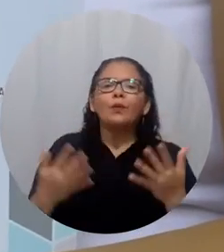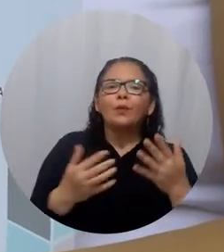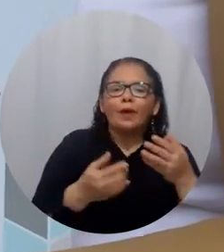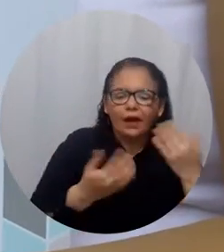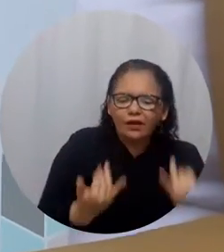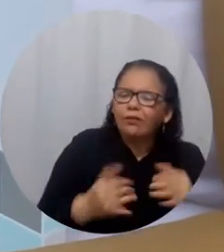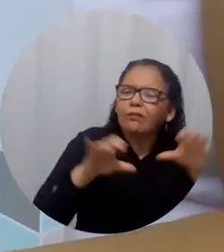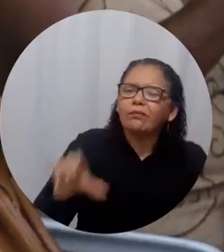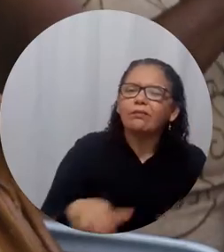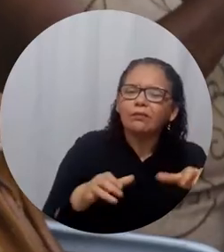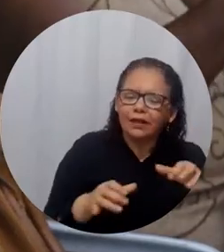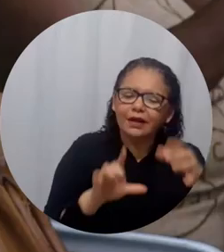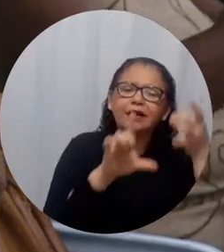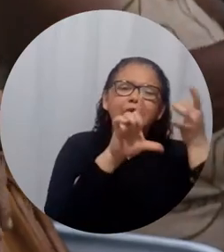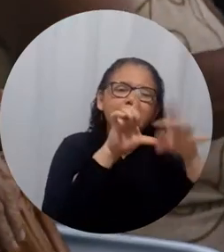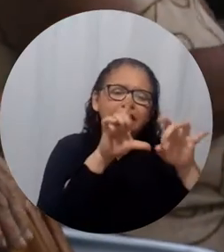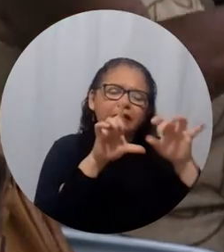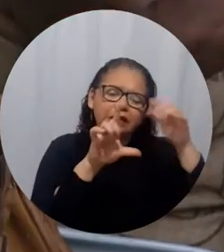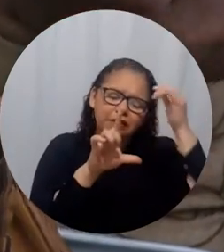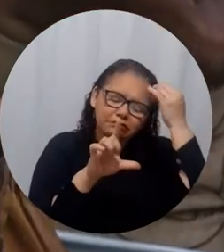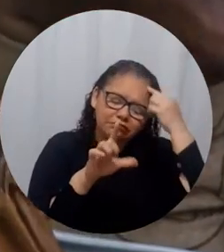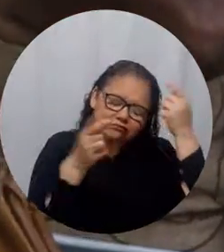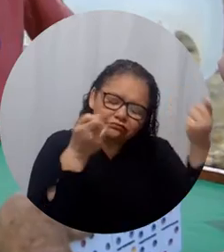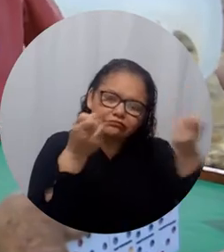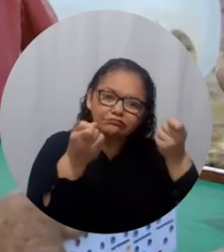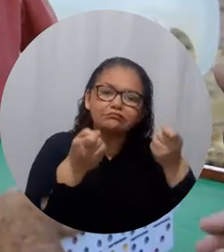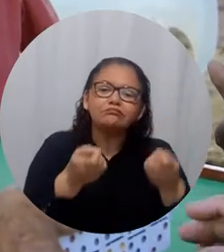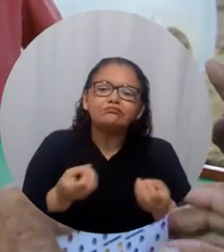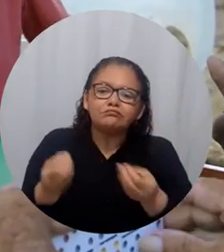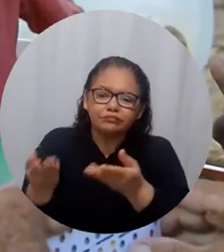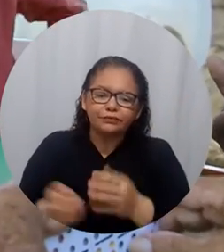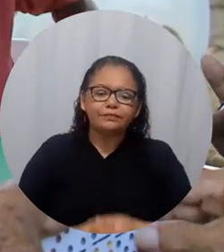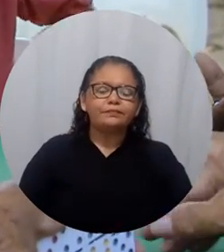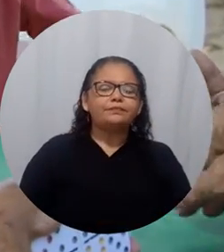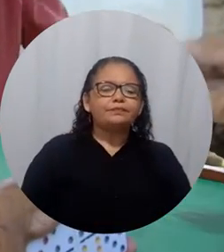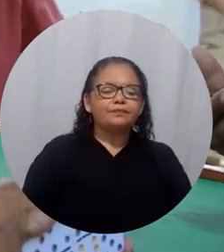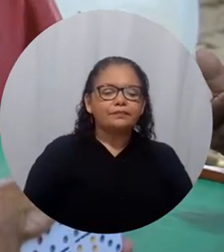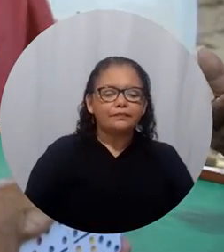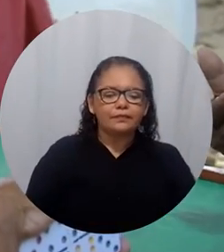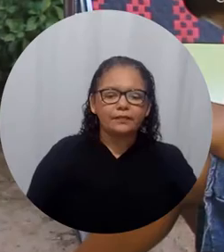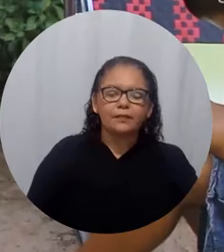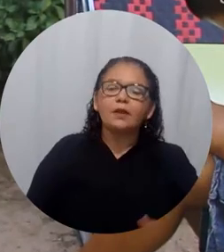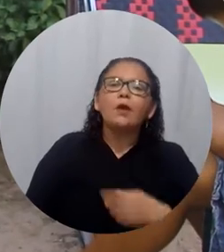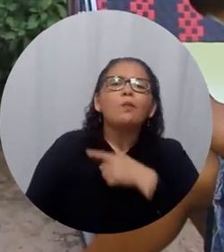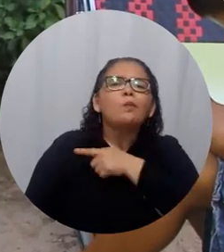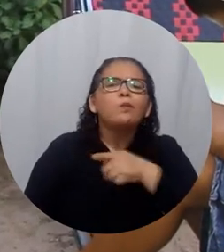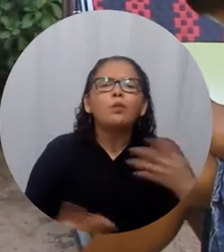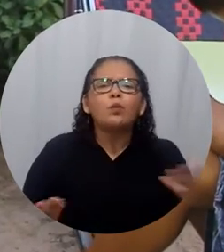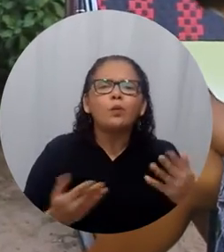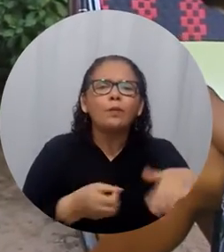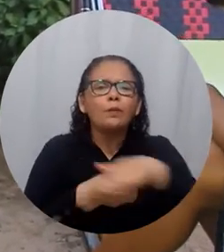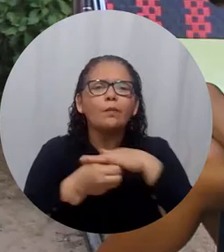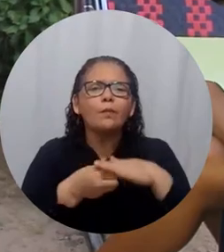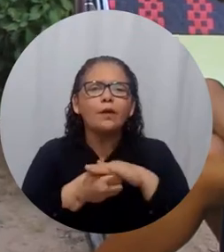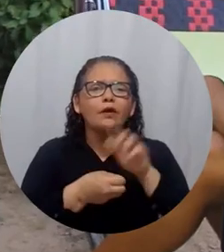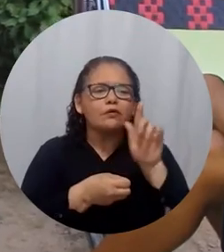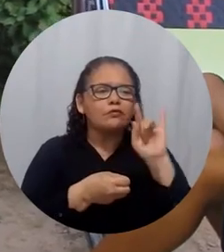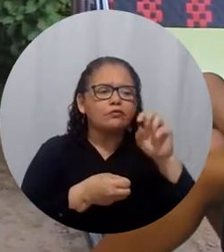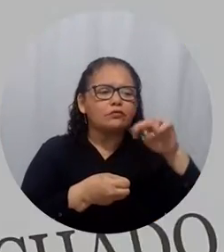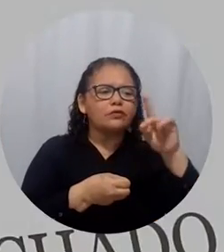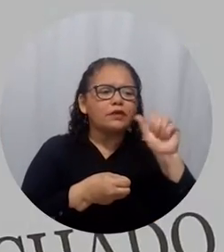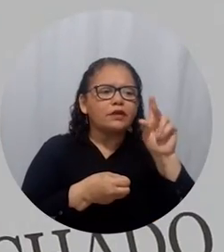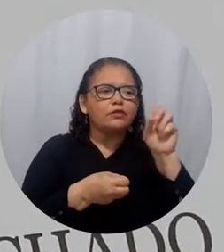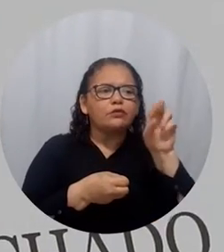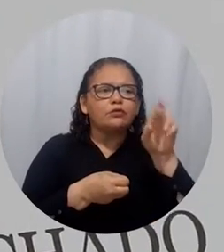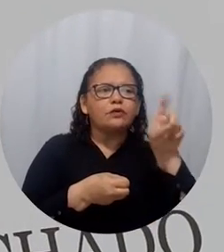estrategias digitales Los niños y adultos mayores beneficiarios son residentes del barrio Los Fundadores en la localidad 2 de Santa Marta